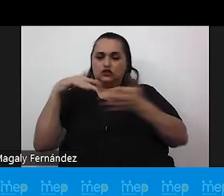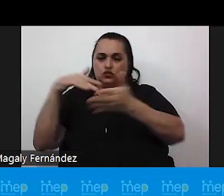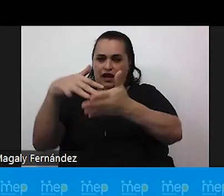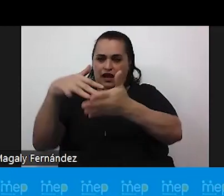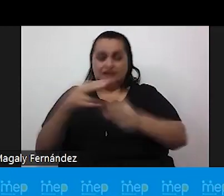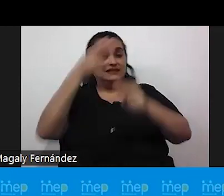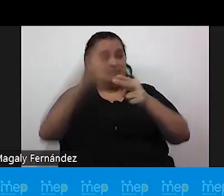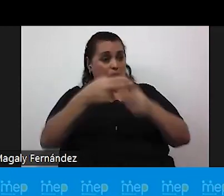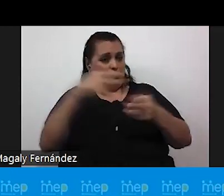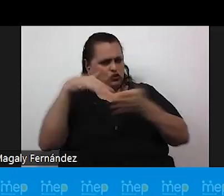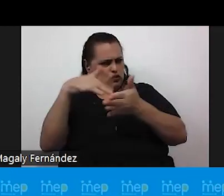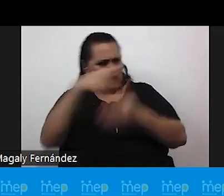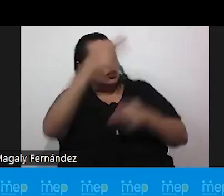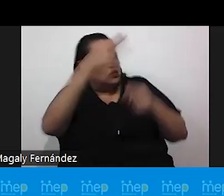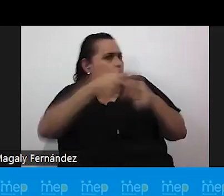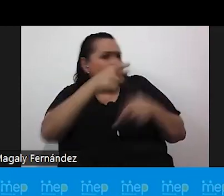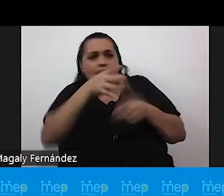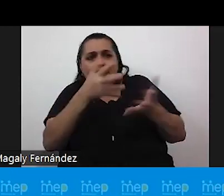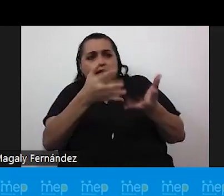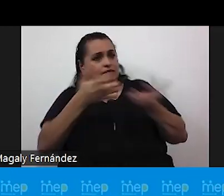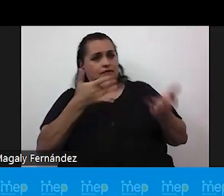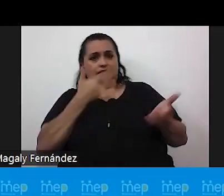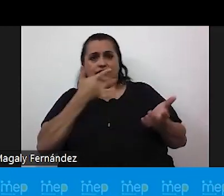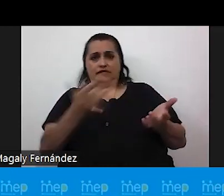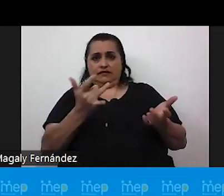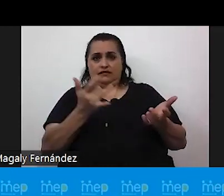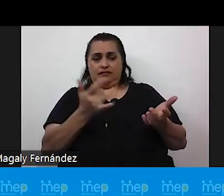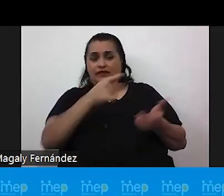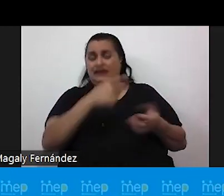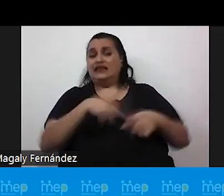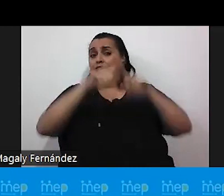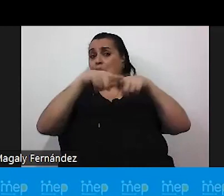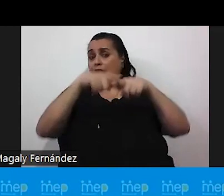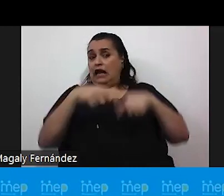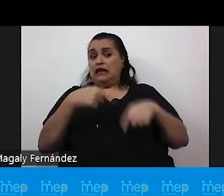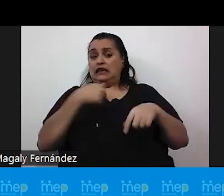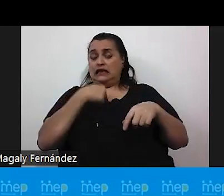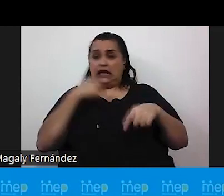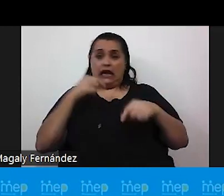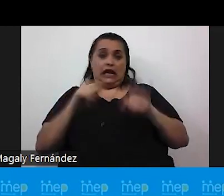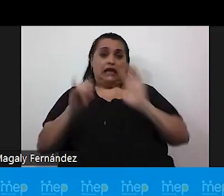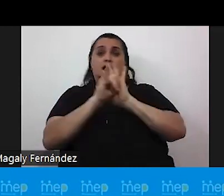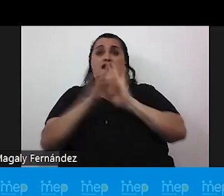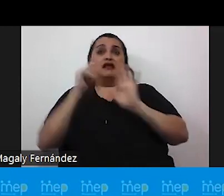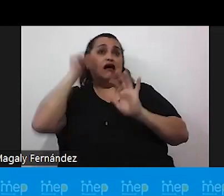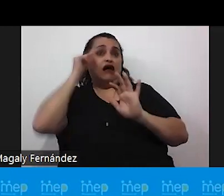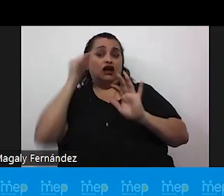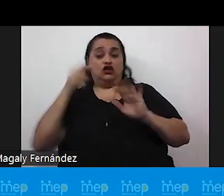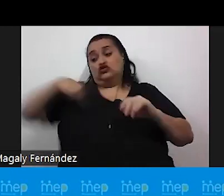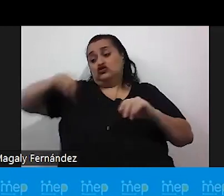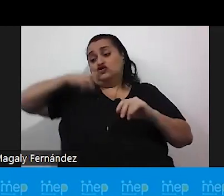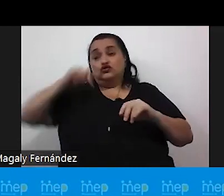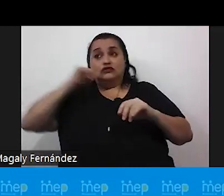ese estudiante como desea ser llamado y de acuerdo a su identidad de género autopercibida aunque a nosotros como adultos